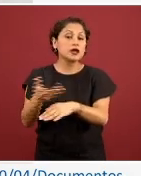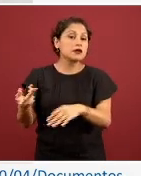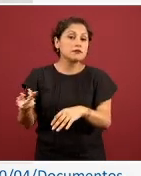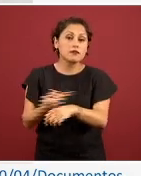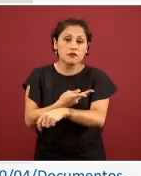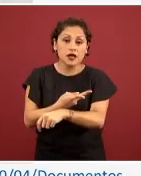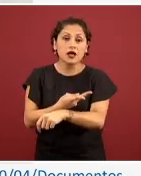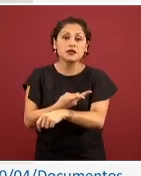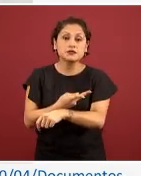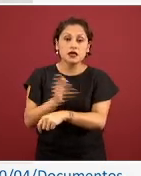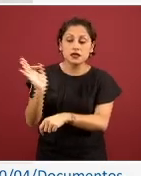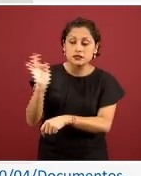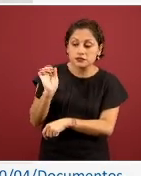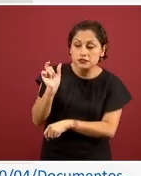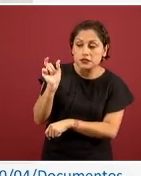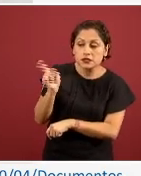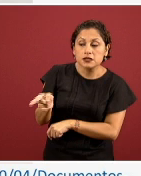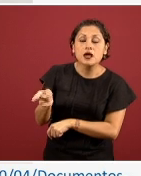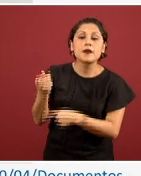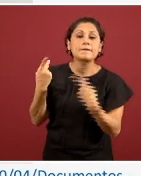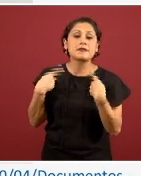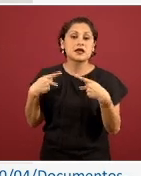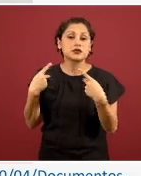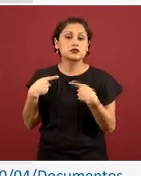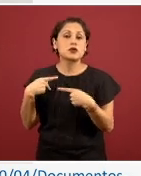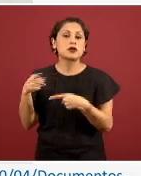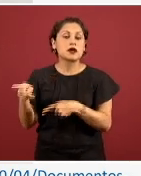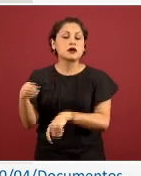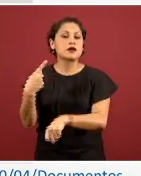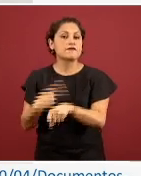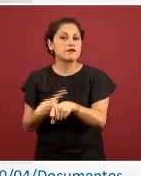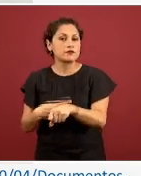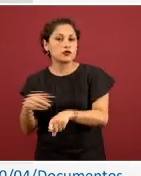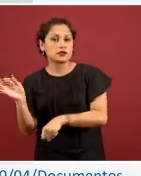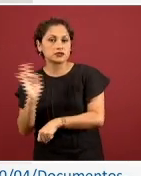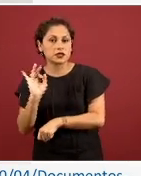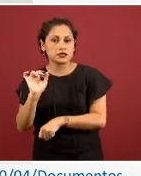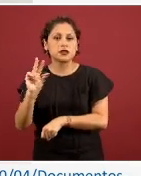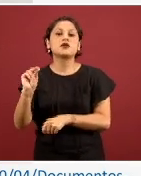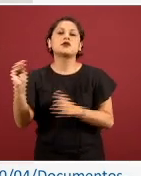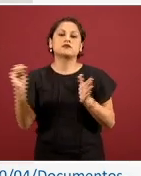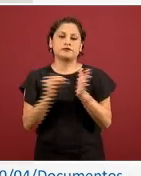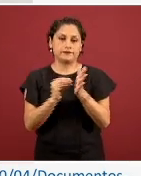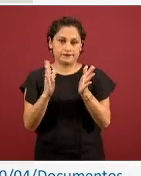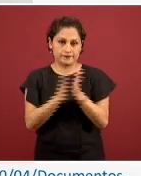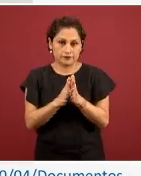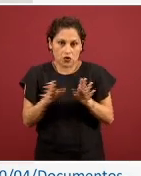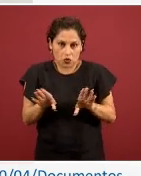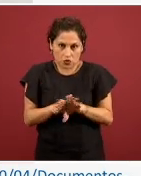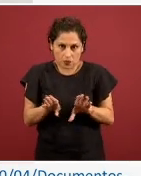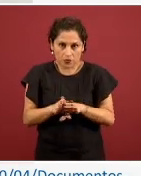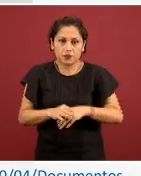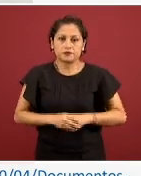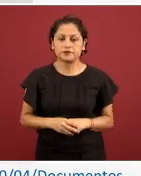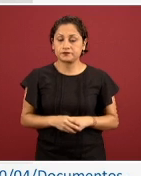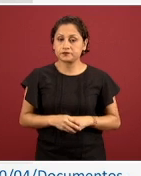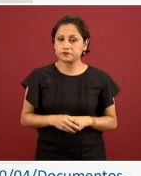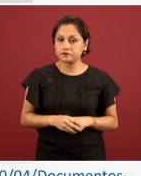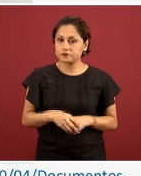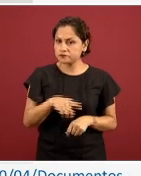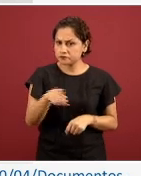caso sospechoso de COVID-19 y que actualmente está en la página